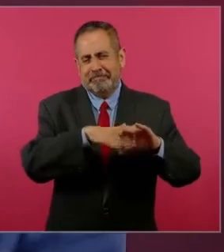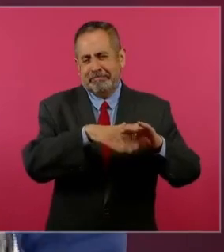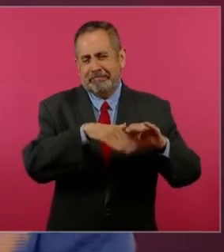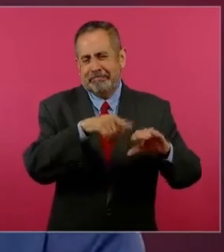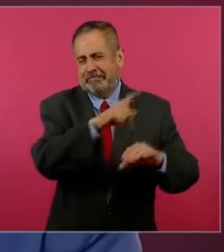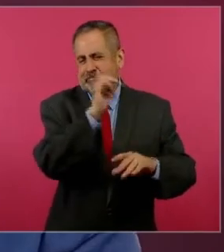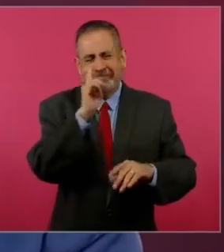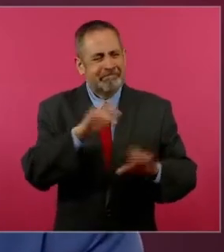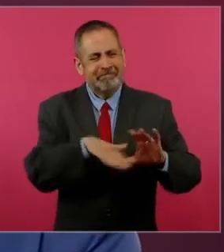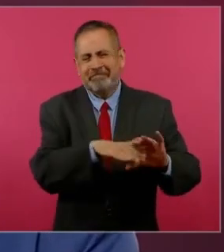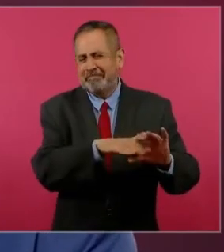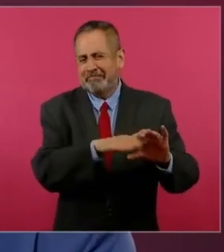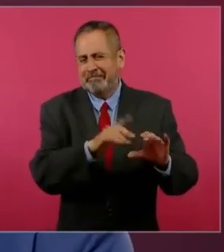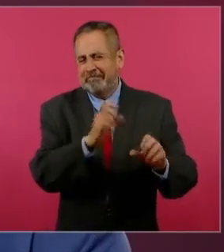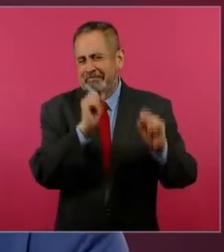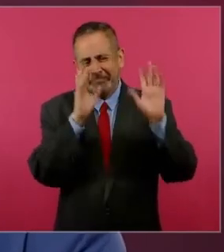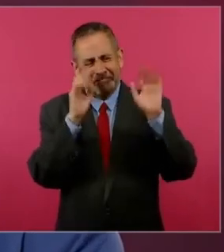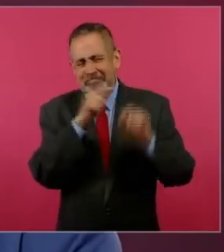pura mentira.